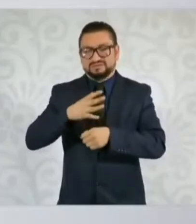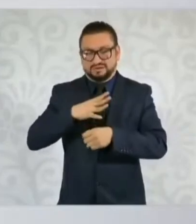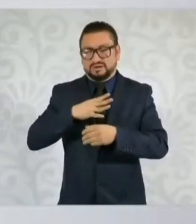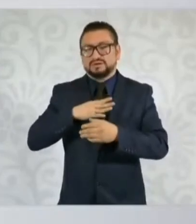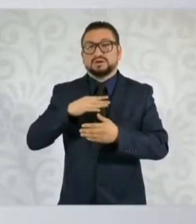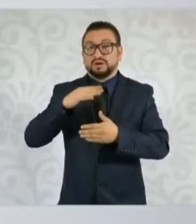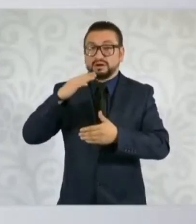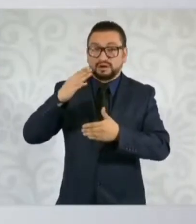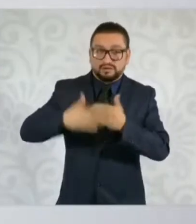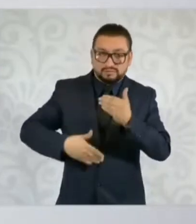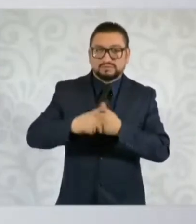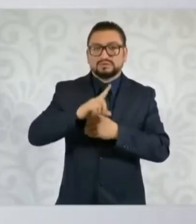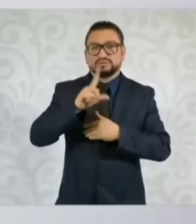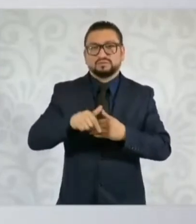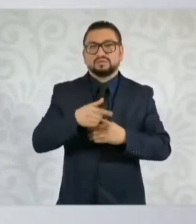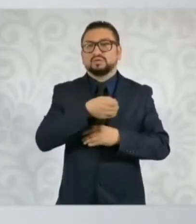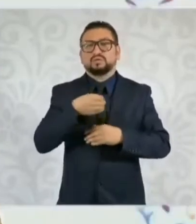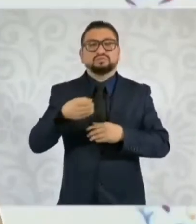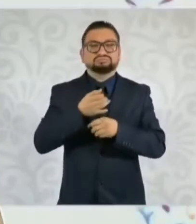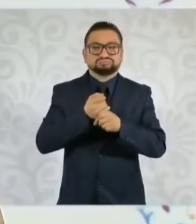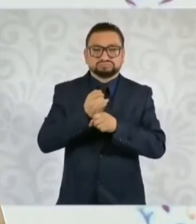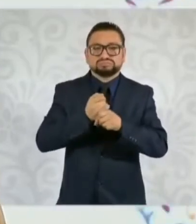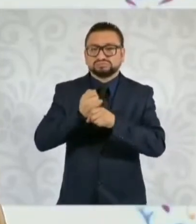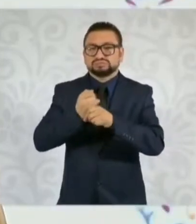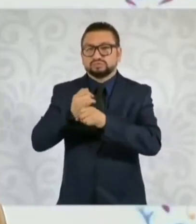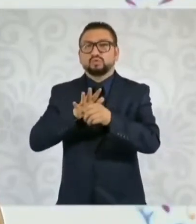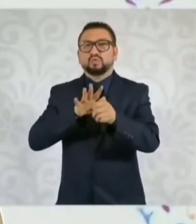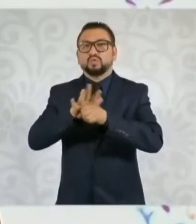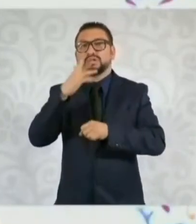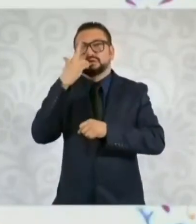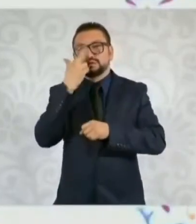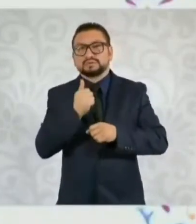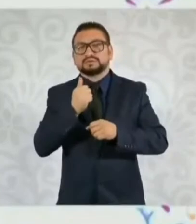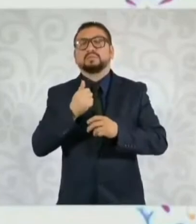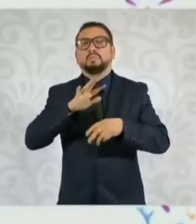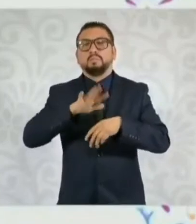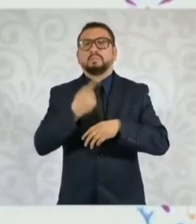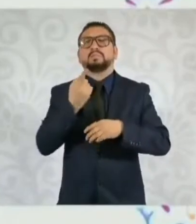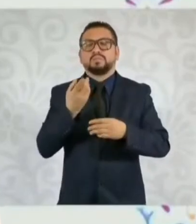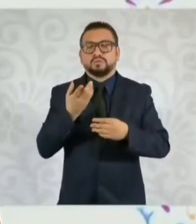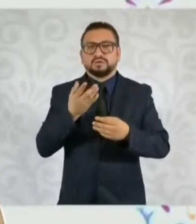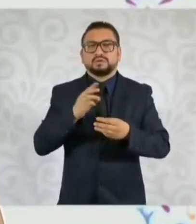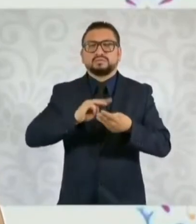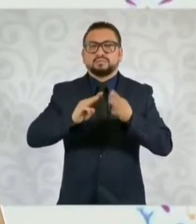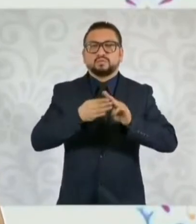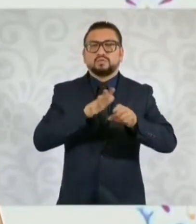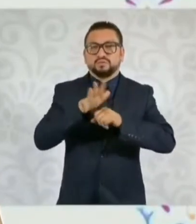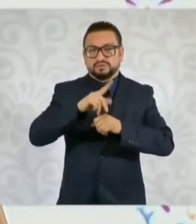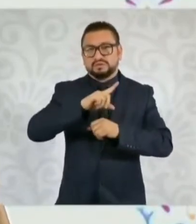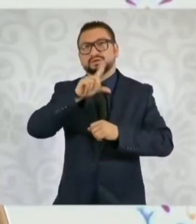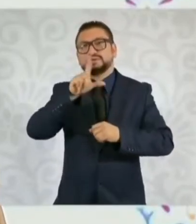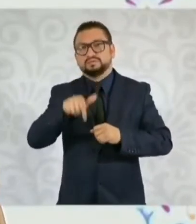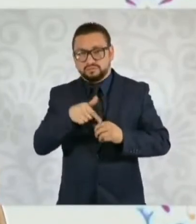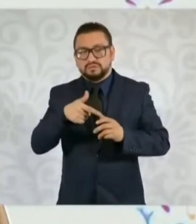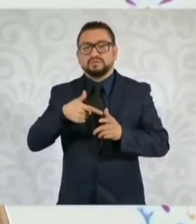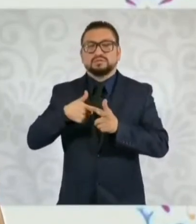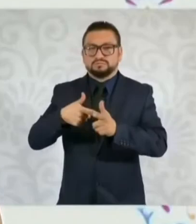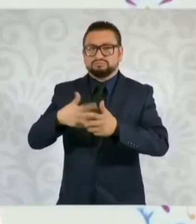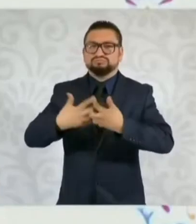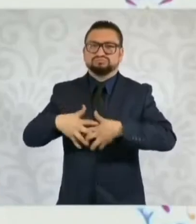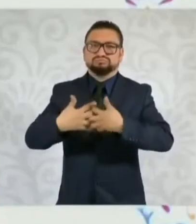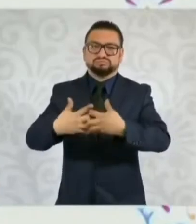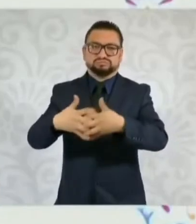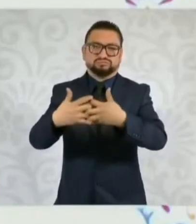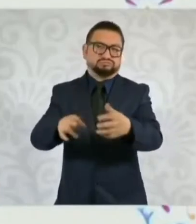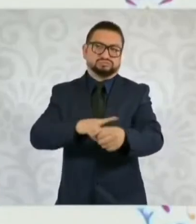para iniciar el protocolo de investigación de la causa raíz y poder iniciar las operaciones normales de la refinería.